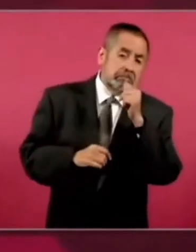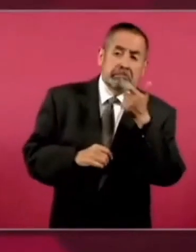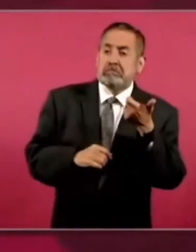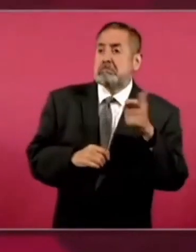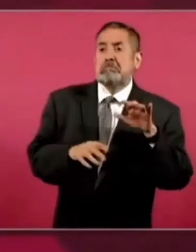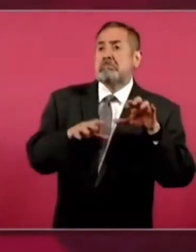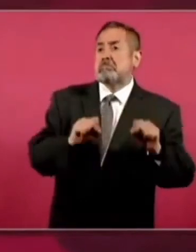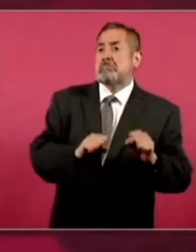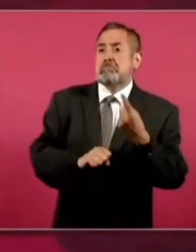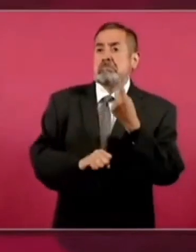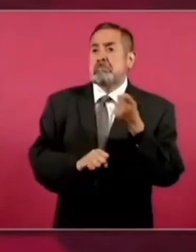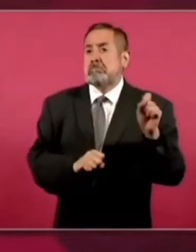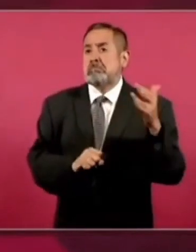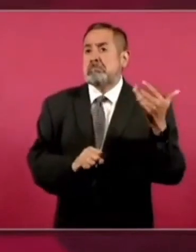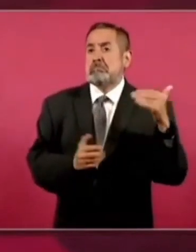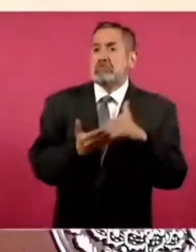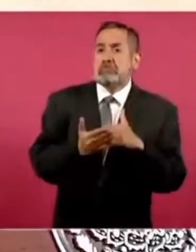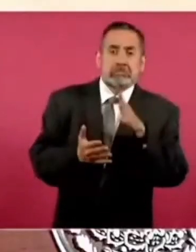Lamentablemente.